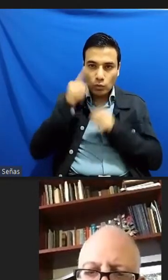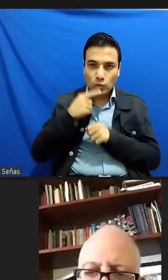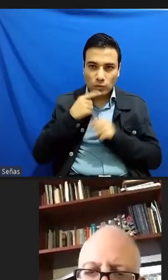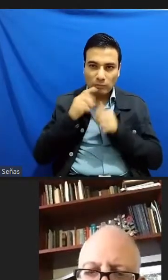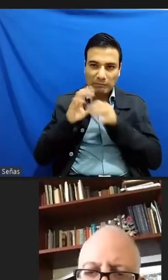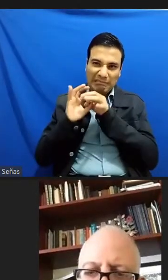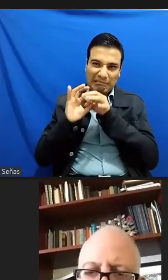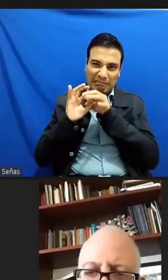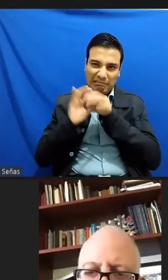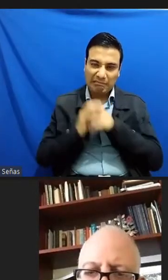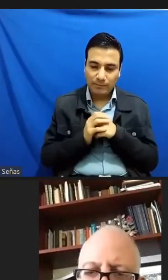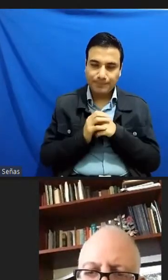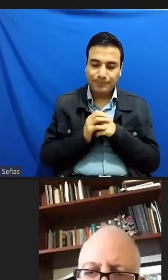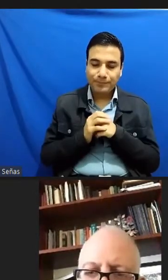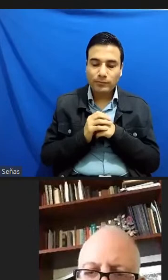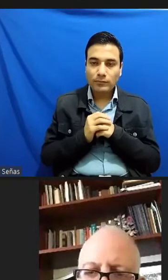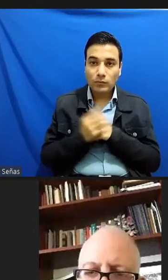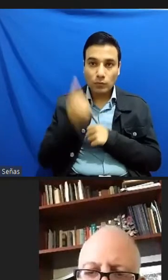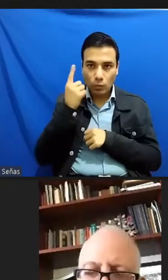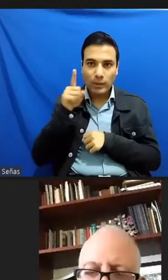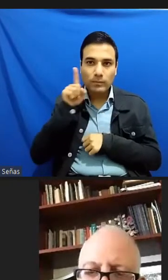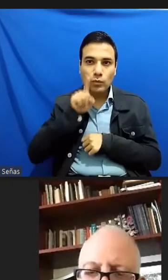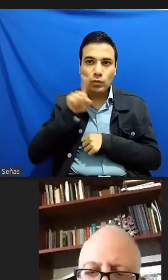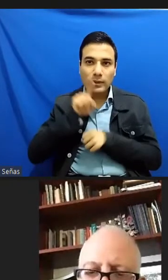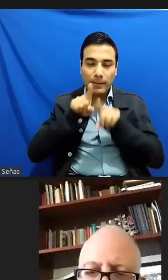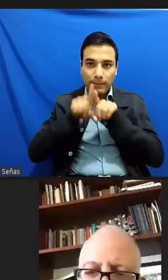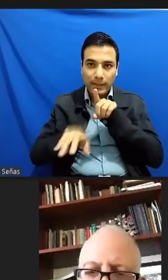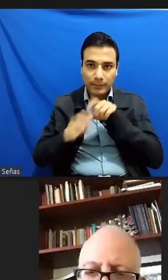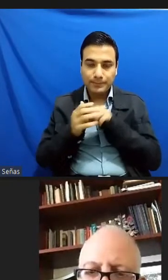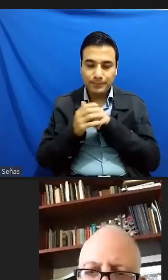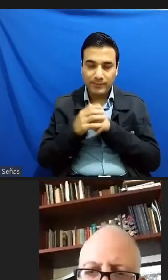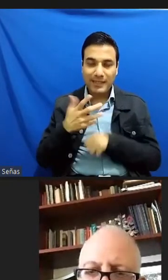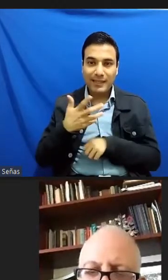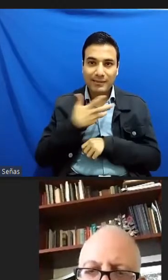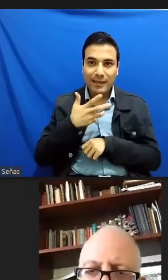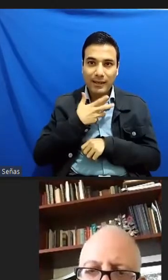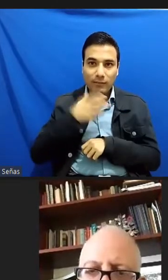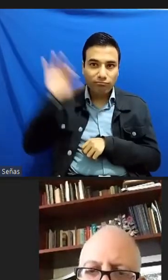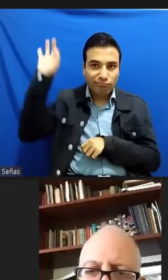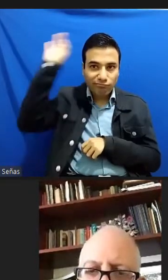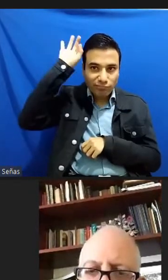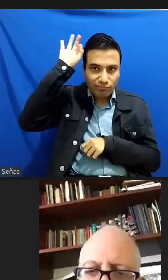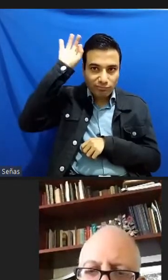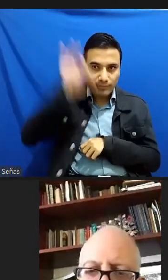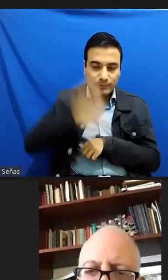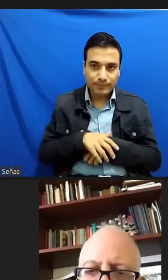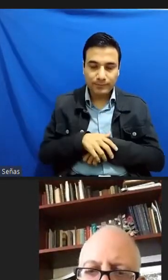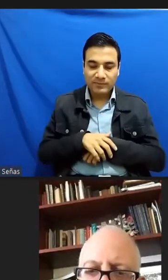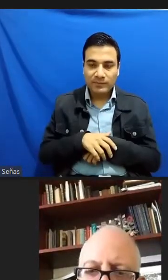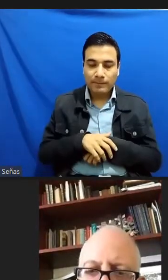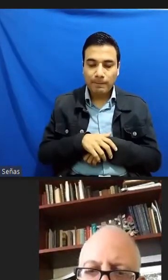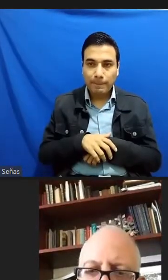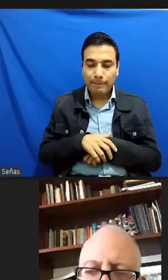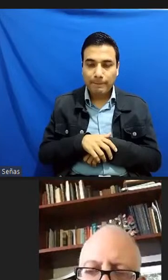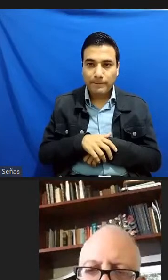una de las hermanas tiene un un implante cloquear que por la motivos de